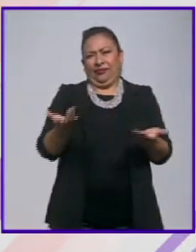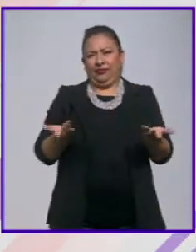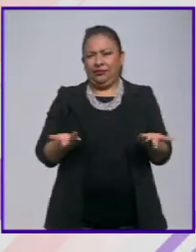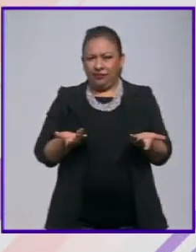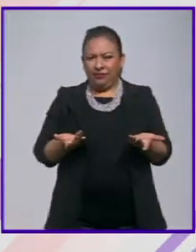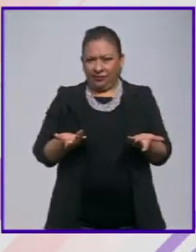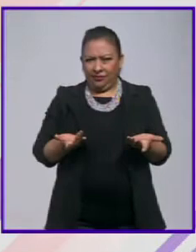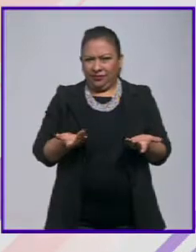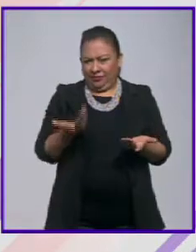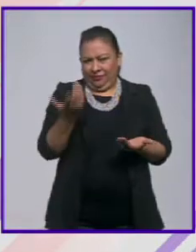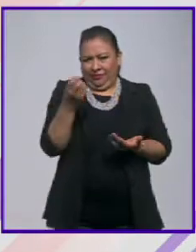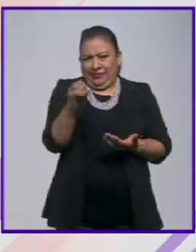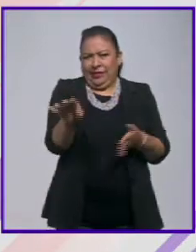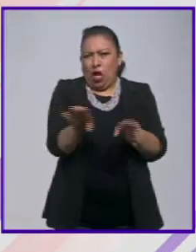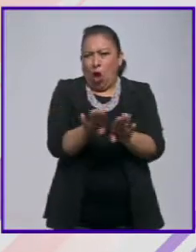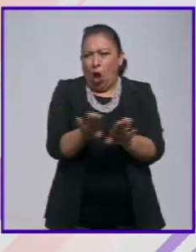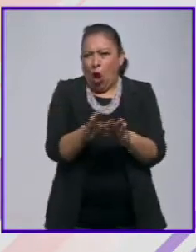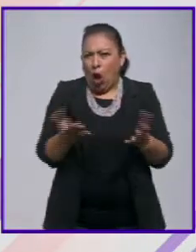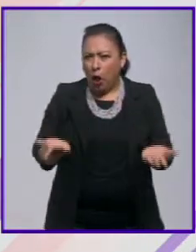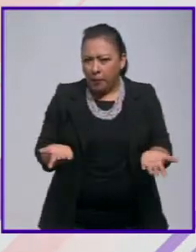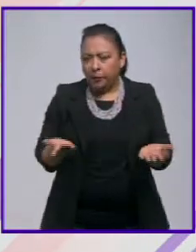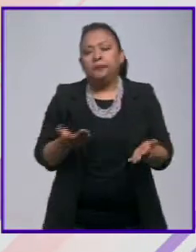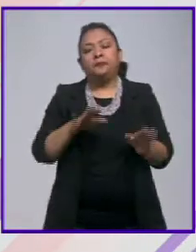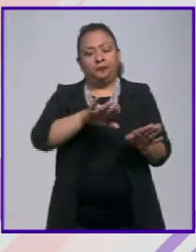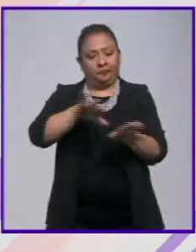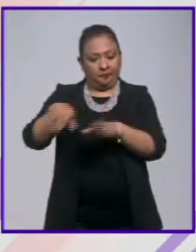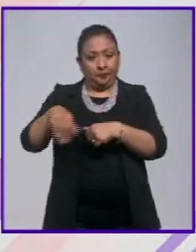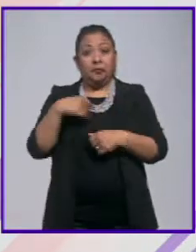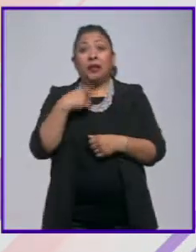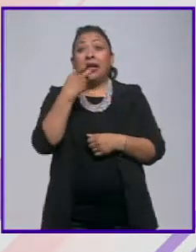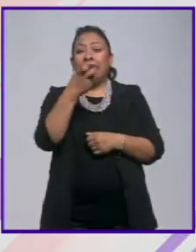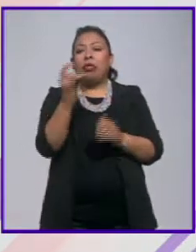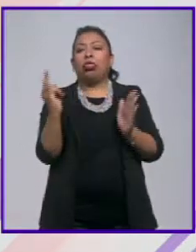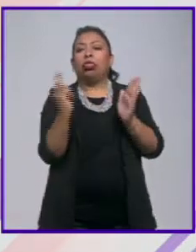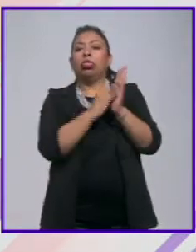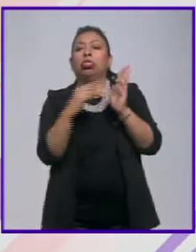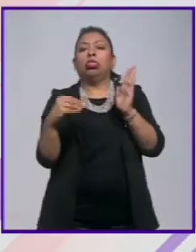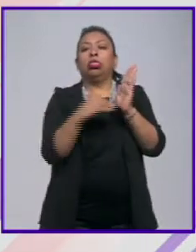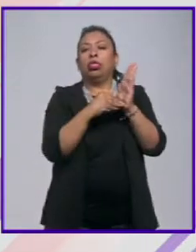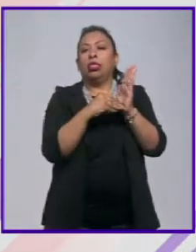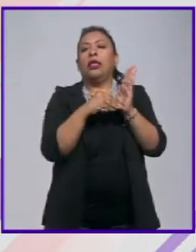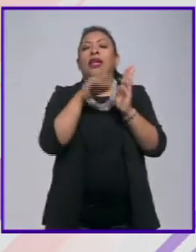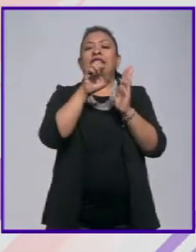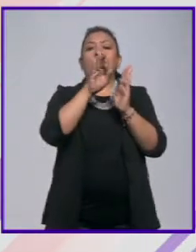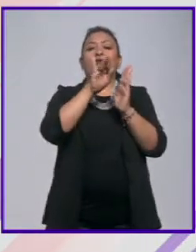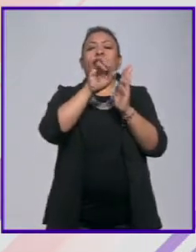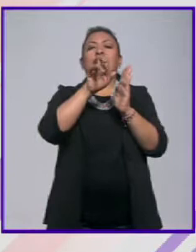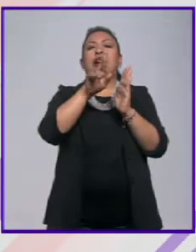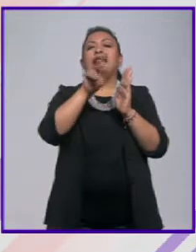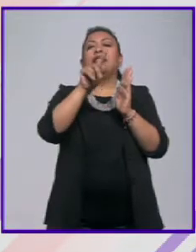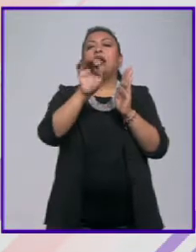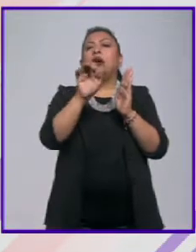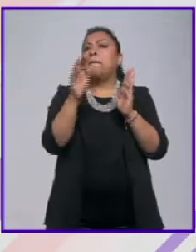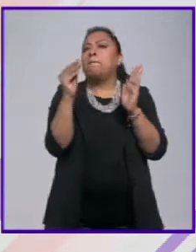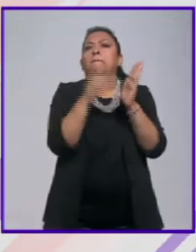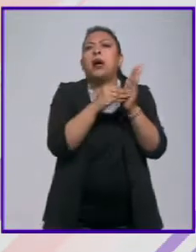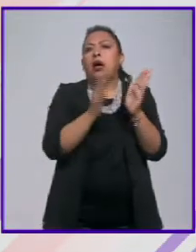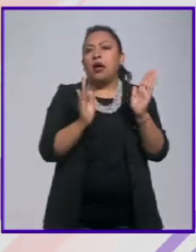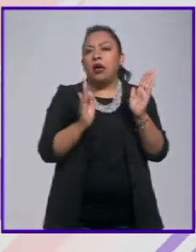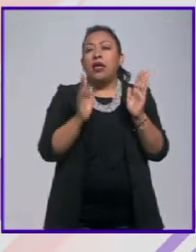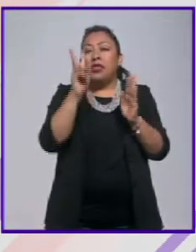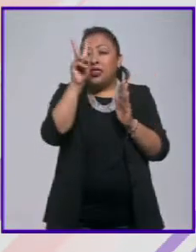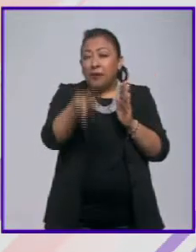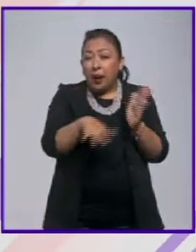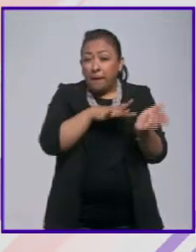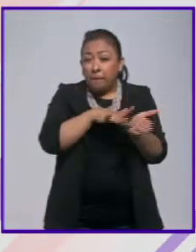que es absurdo ¿no? ahora ese parche que sigue siendo el EFIART son parches no son realmente